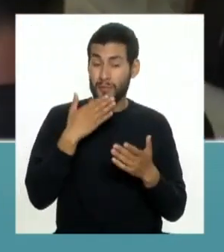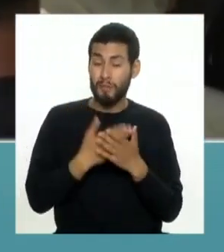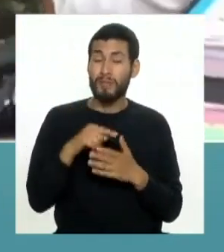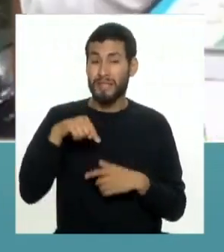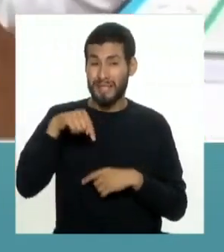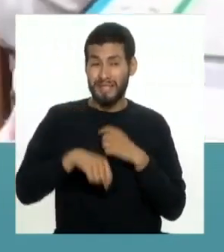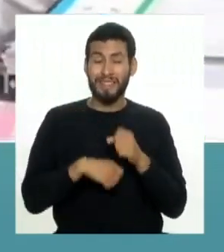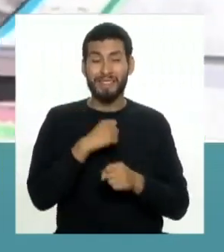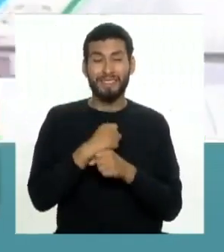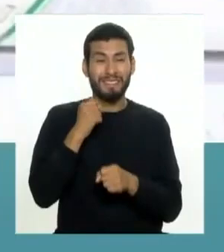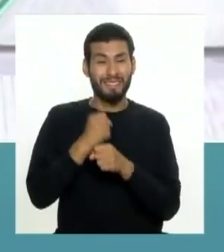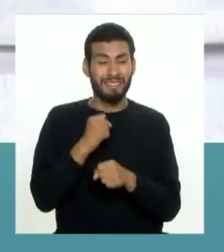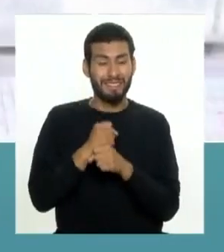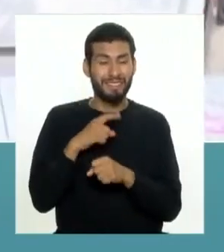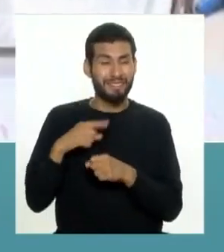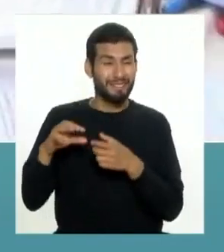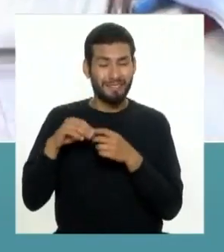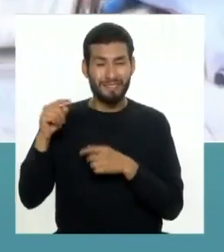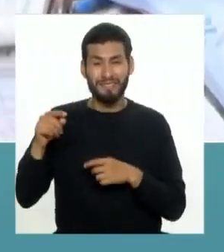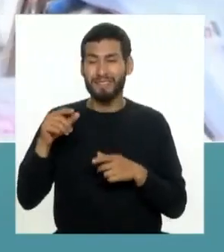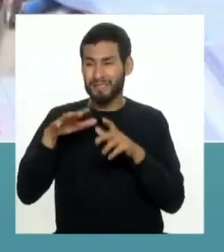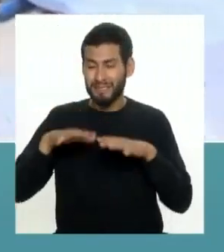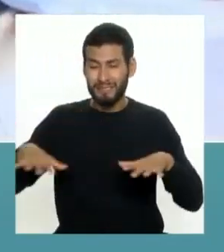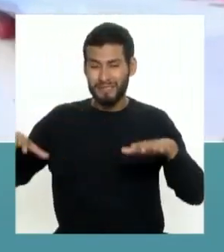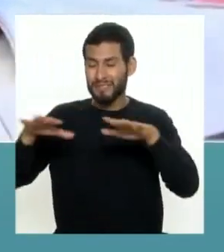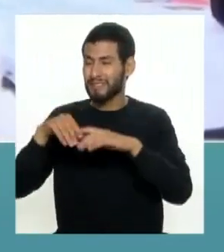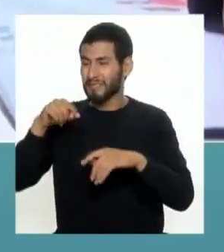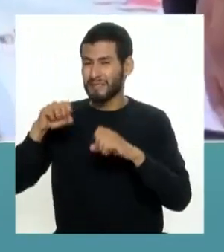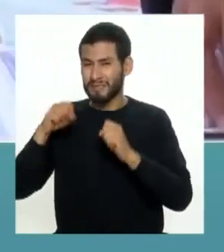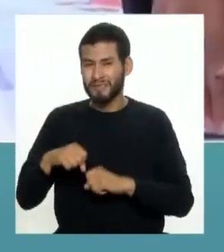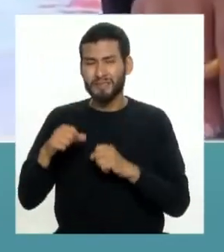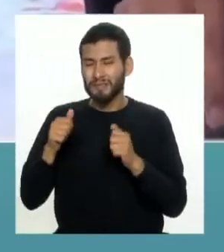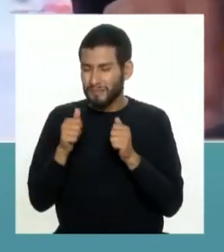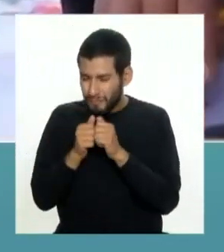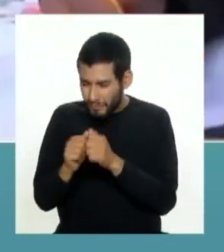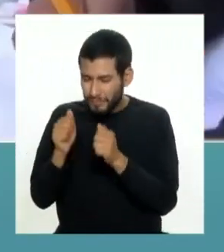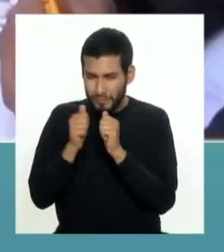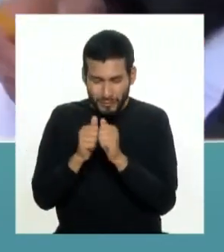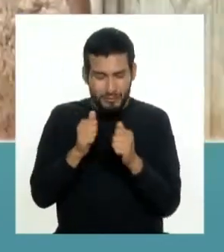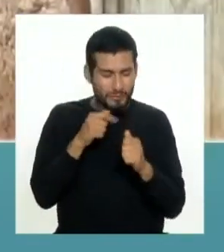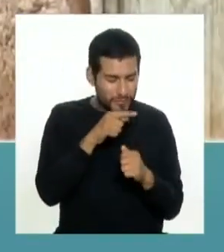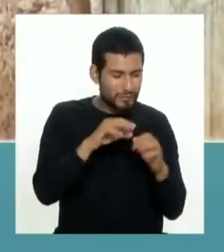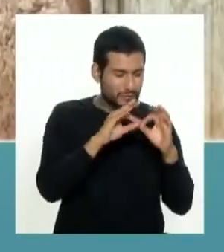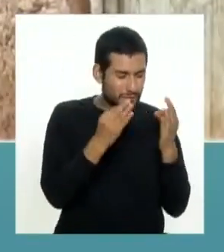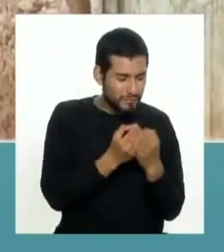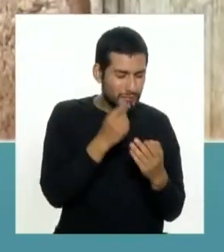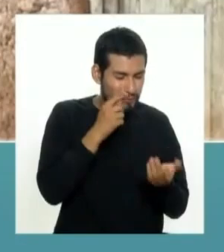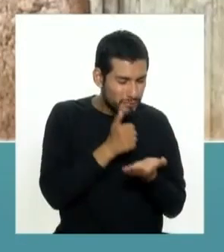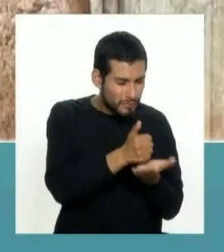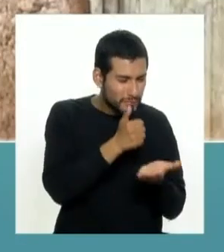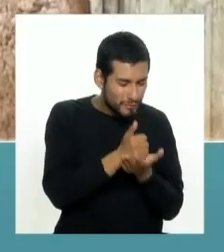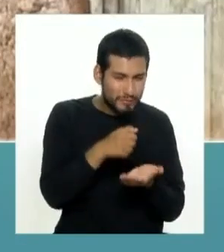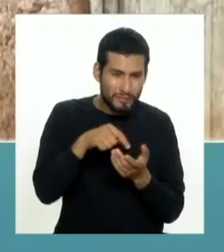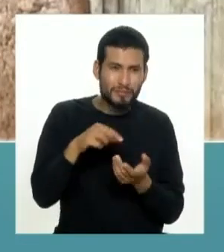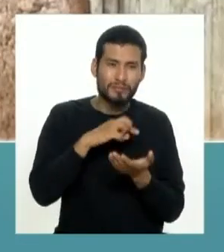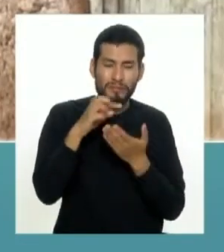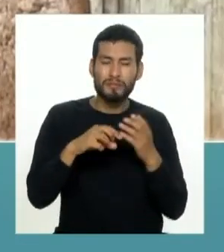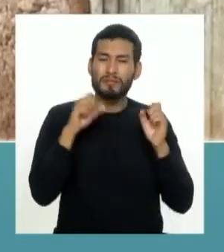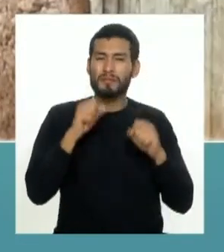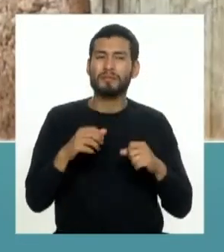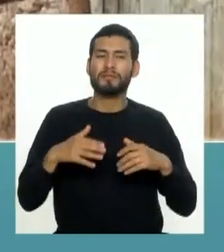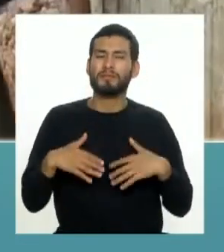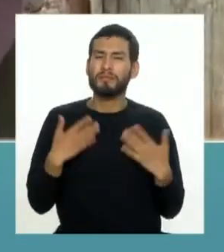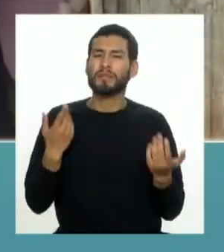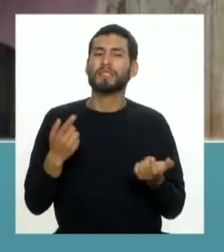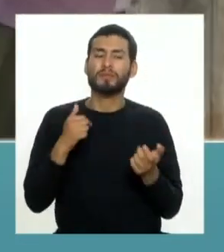del trabajo que hacen nuestros colabores en campo pudimos hacer un acompañamiento visitas domiciliarias apoyar a nuestros estudiantes para que puedan